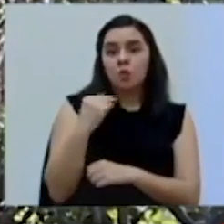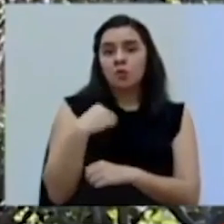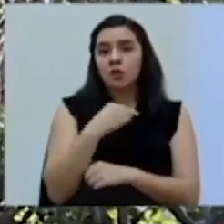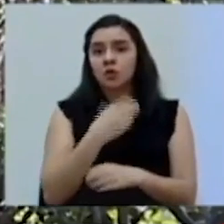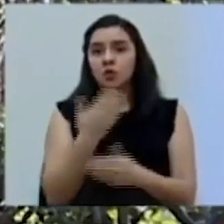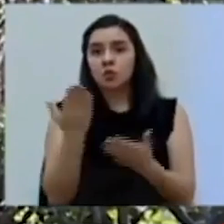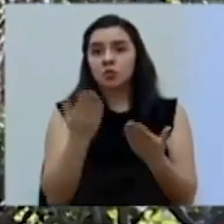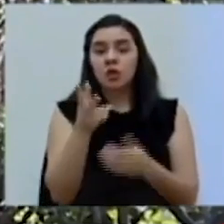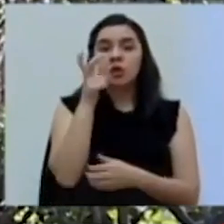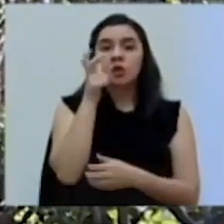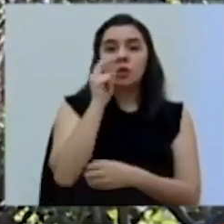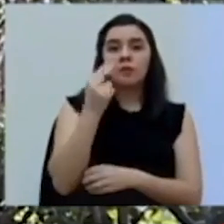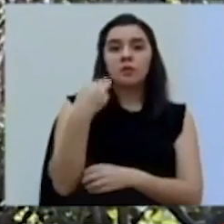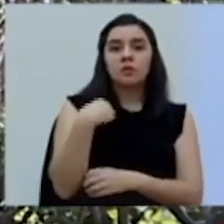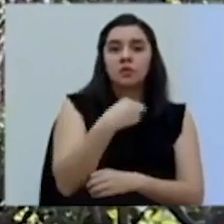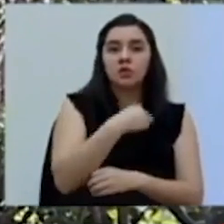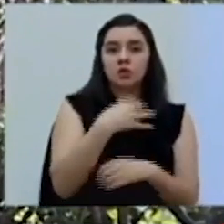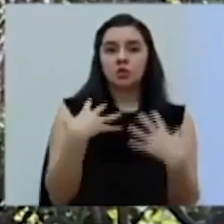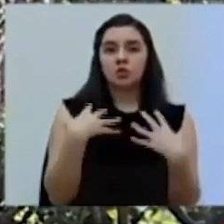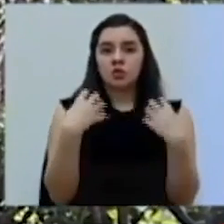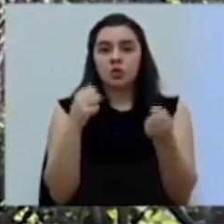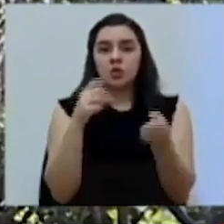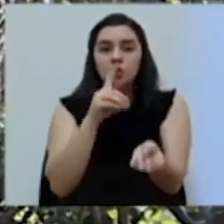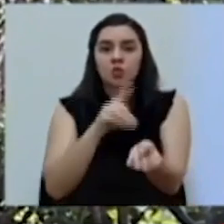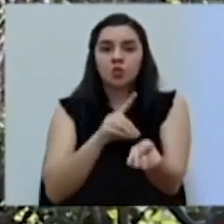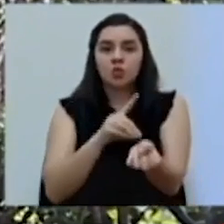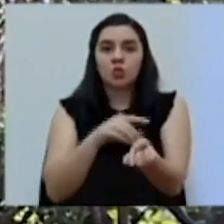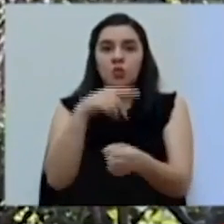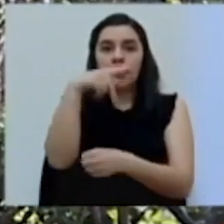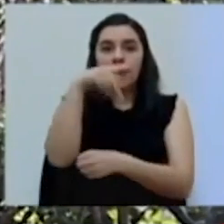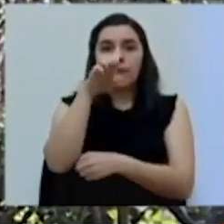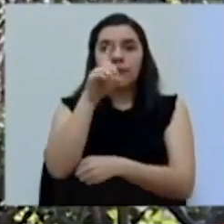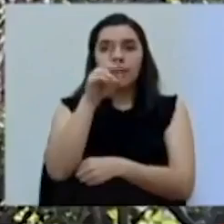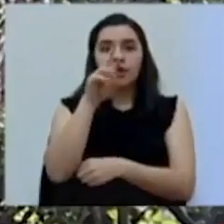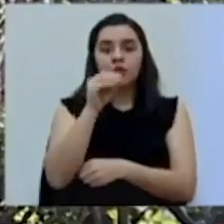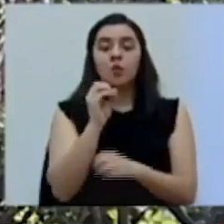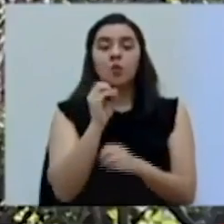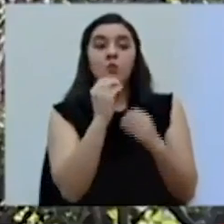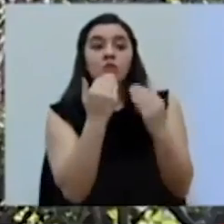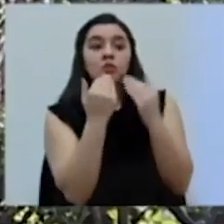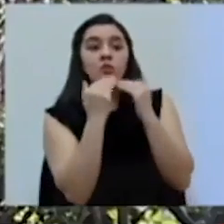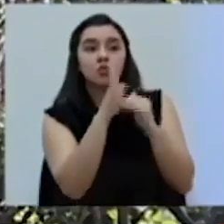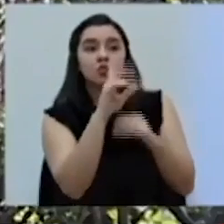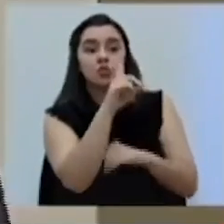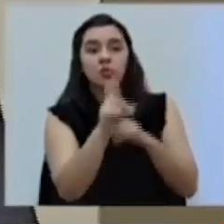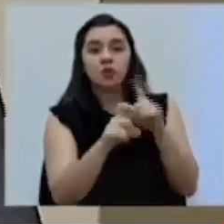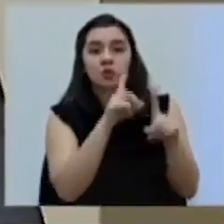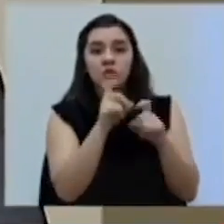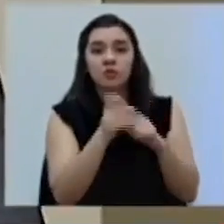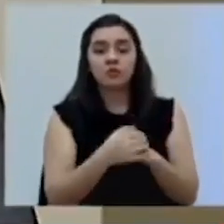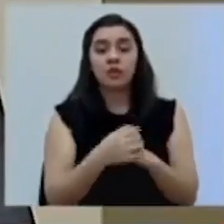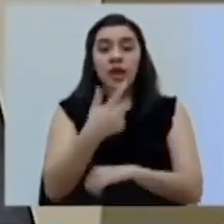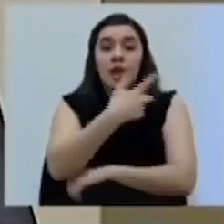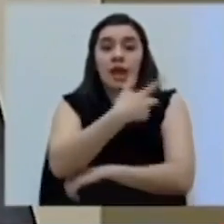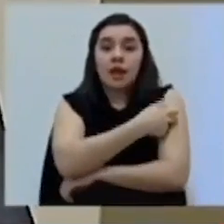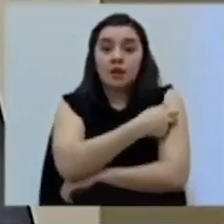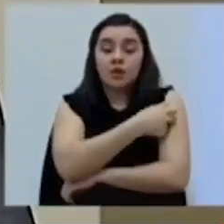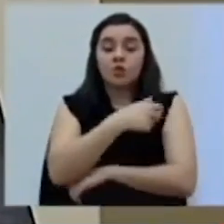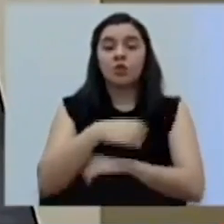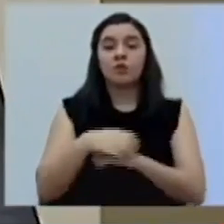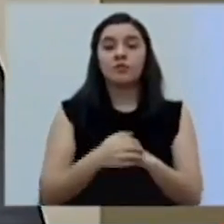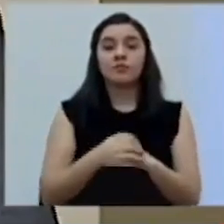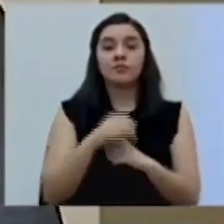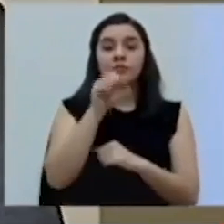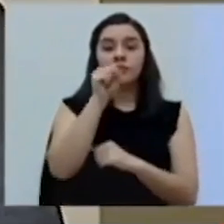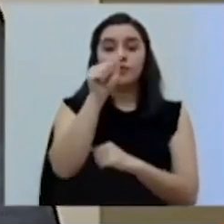Escuchamos al viceministro de salud, el doctor Pedro González. Muchas gracias por sus preguntas. La vacuna AstraZeneca en